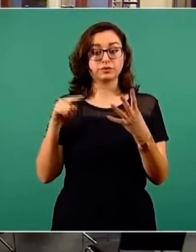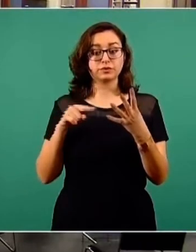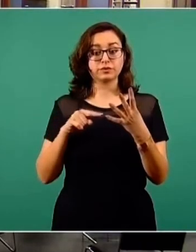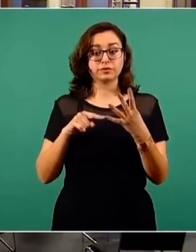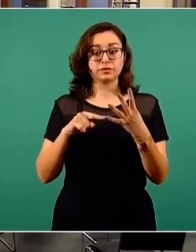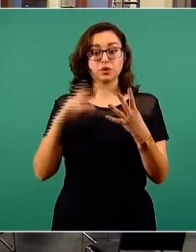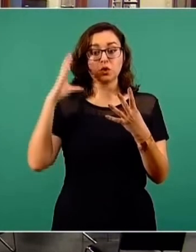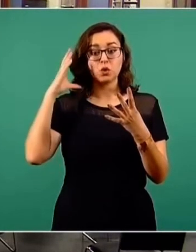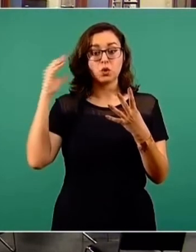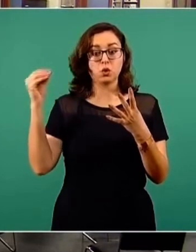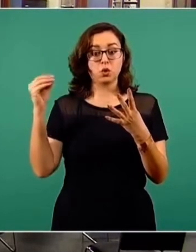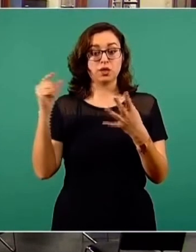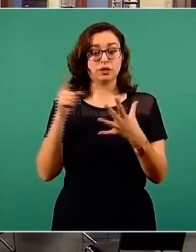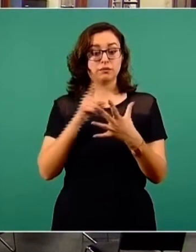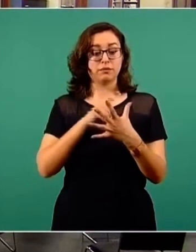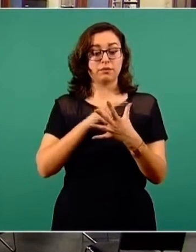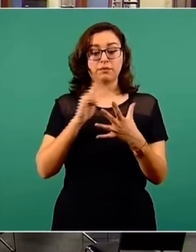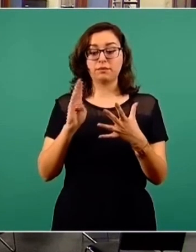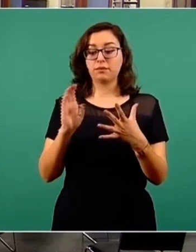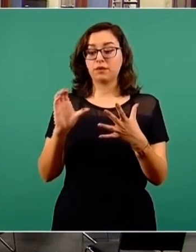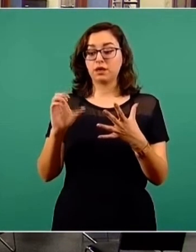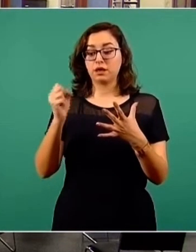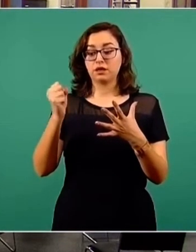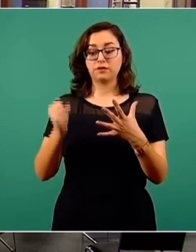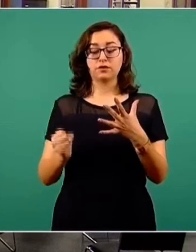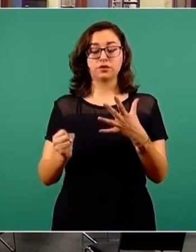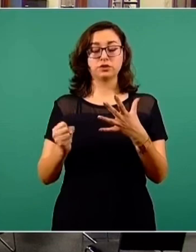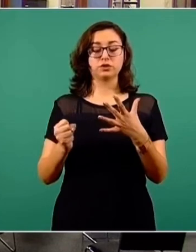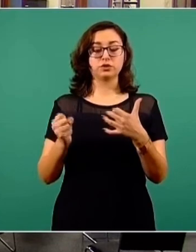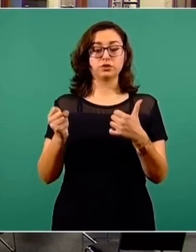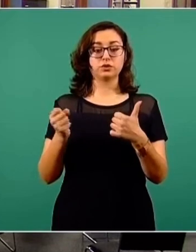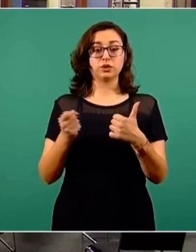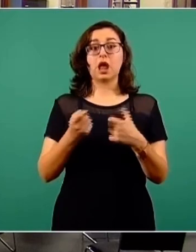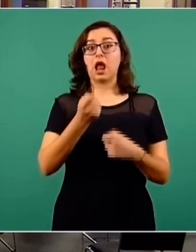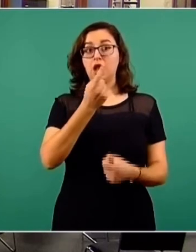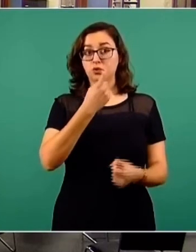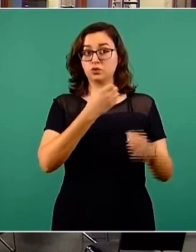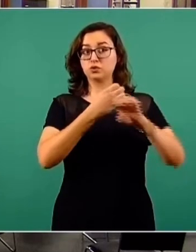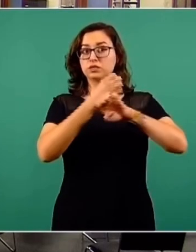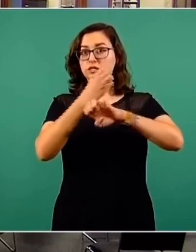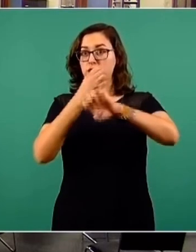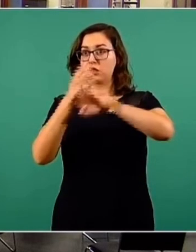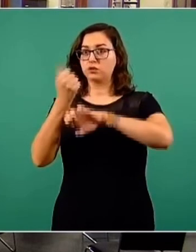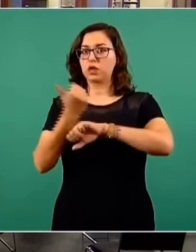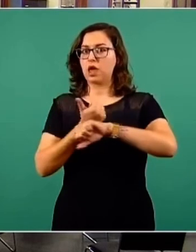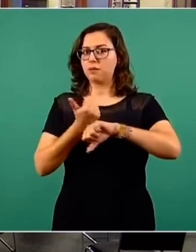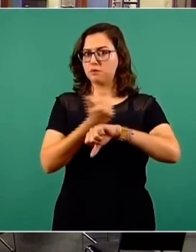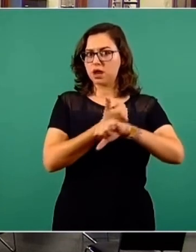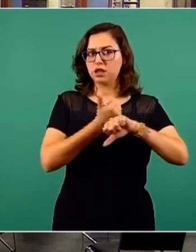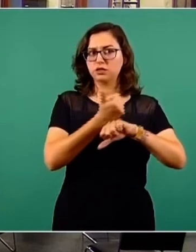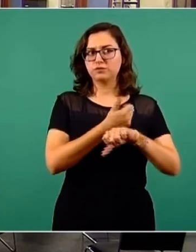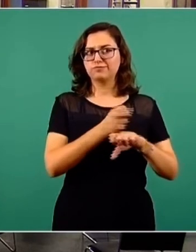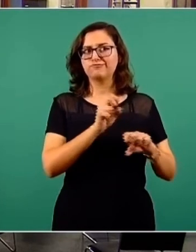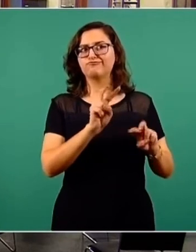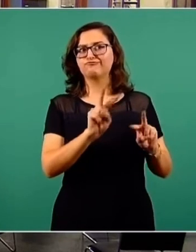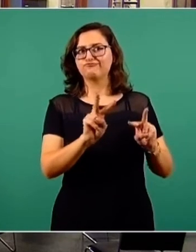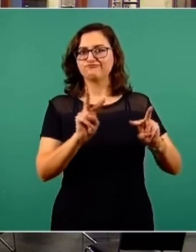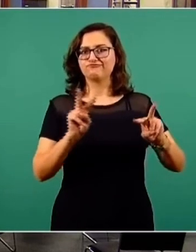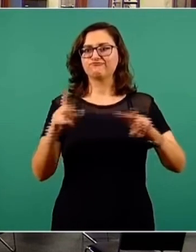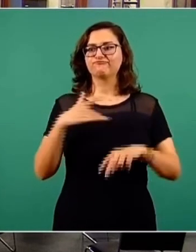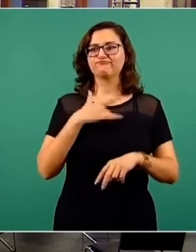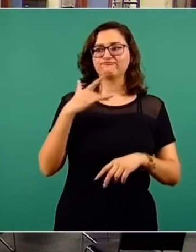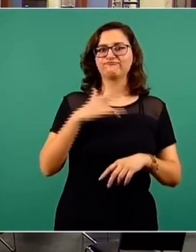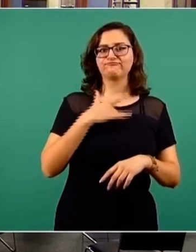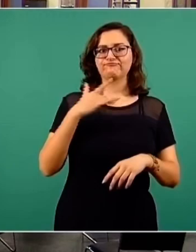en Colima, en Baja California Sur, algunos estados que salieron en amarillo. Entonces, seguiremos viendo cada una de las entidades federativas